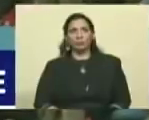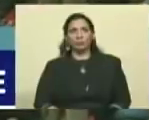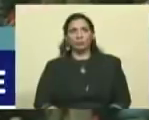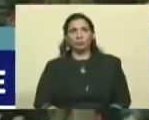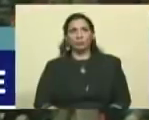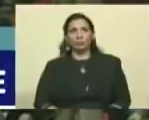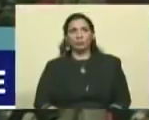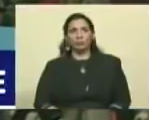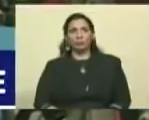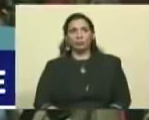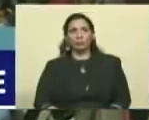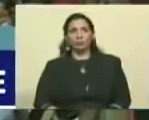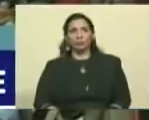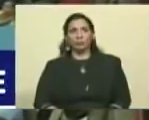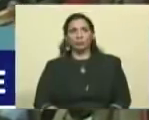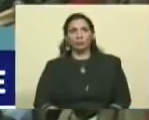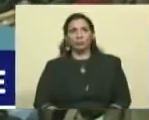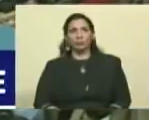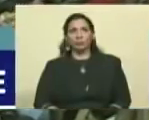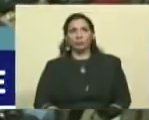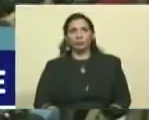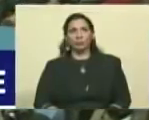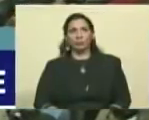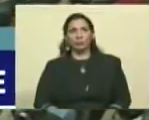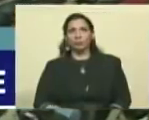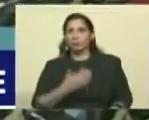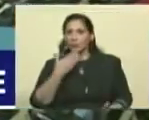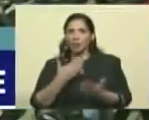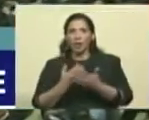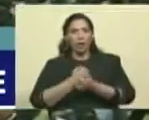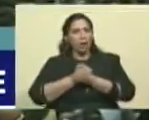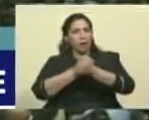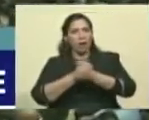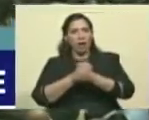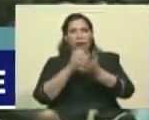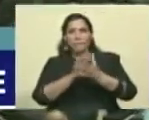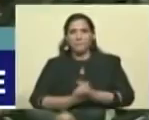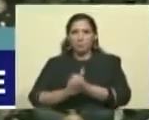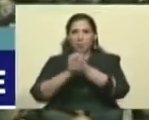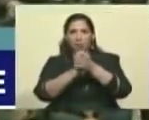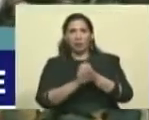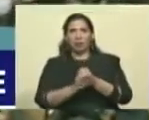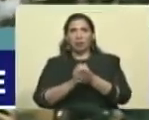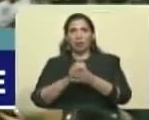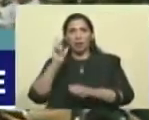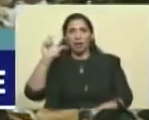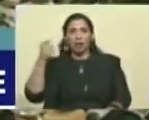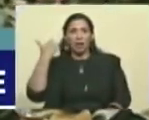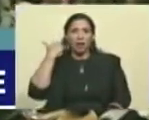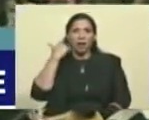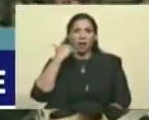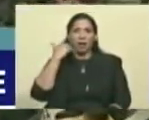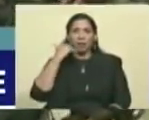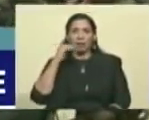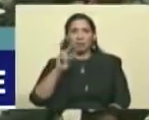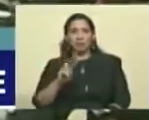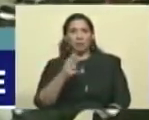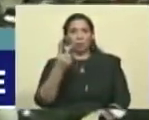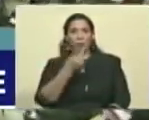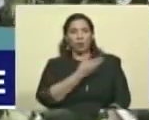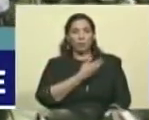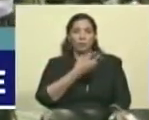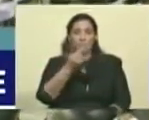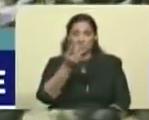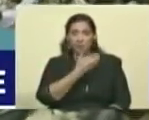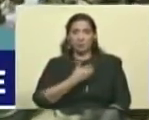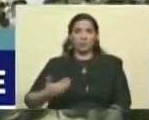Gracias a nuestra querida compañera Gladys Requena, segunda vicepresidenta de